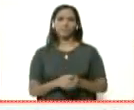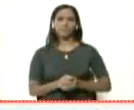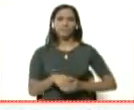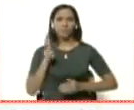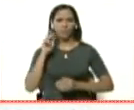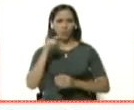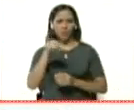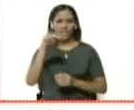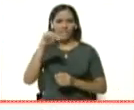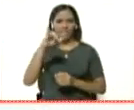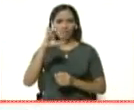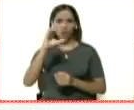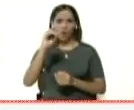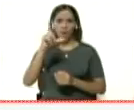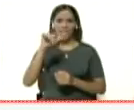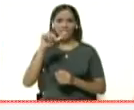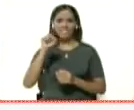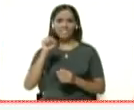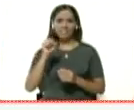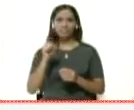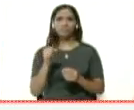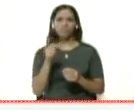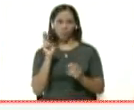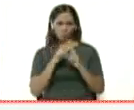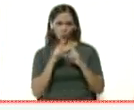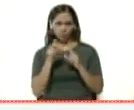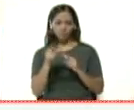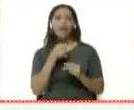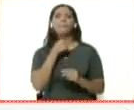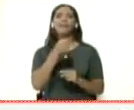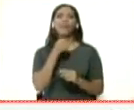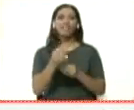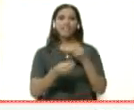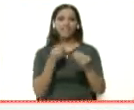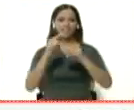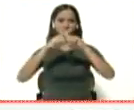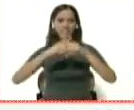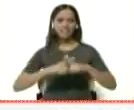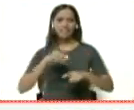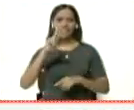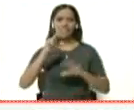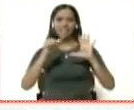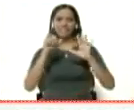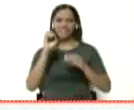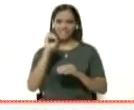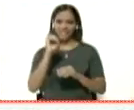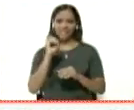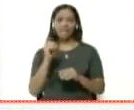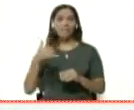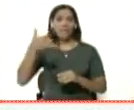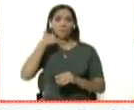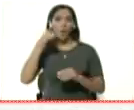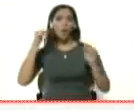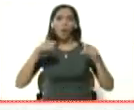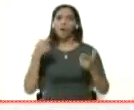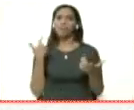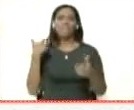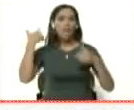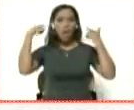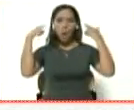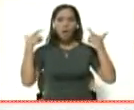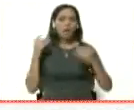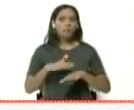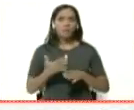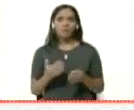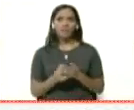Quintero? No. Nicolás Quintero es la periodista que hace las encuestas del programa 360. Ella me llamó y me dijo, Bori, me tienen loca porque